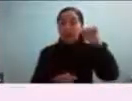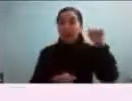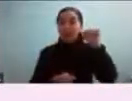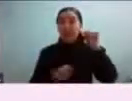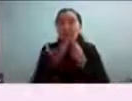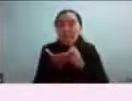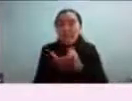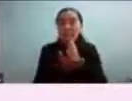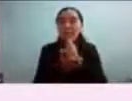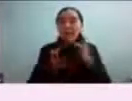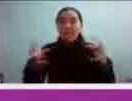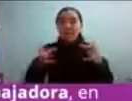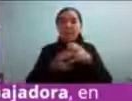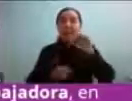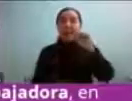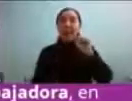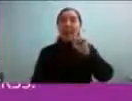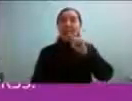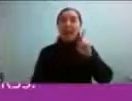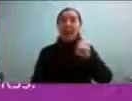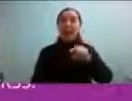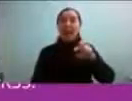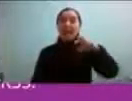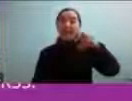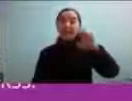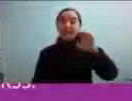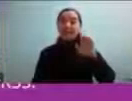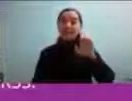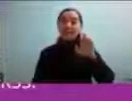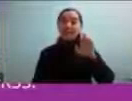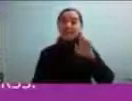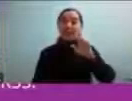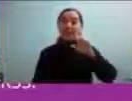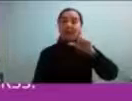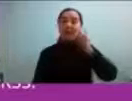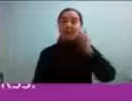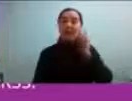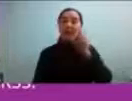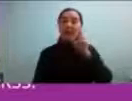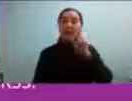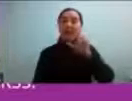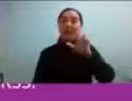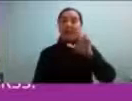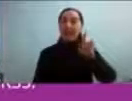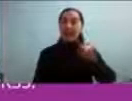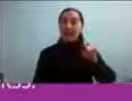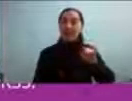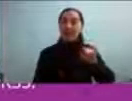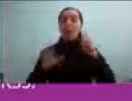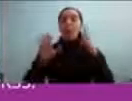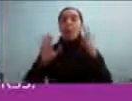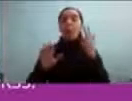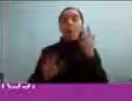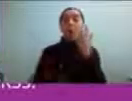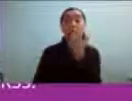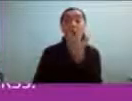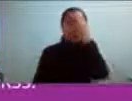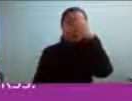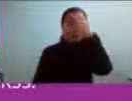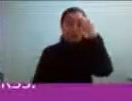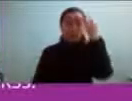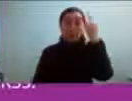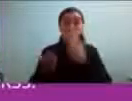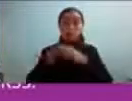Astro Girls Chile nosotras nuestra primera actividad fue para el 8 de marzo de 2019 para la marcha del Día